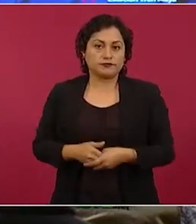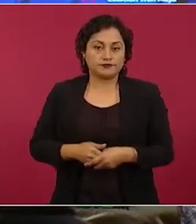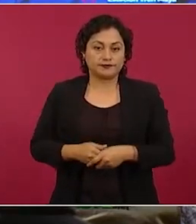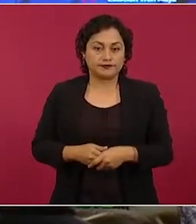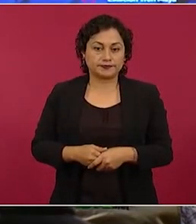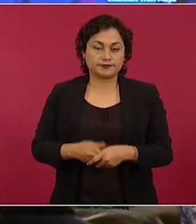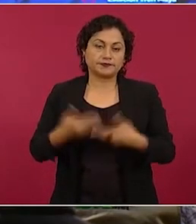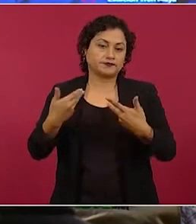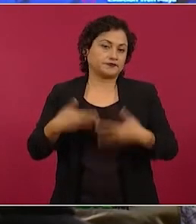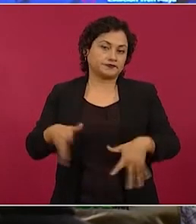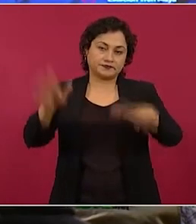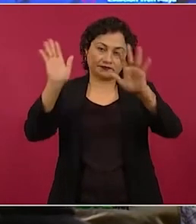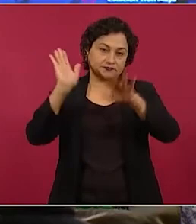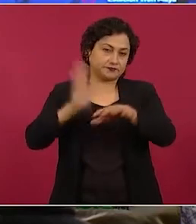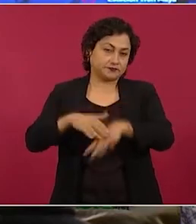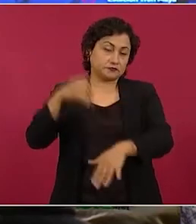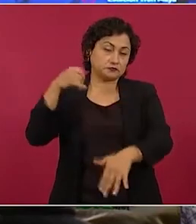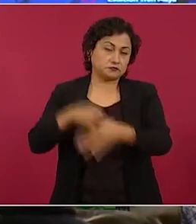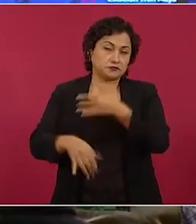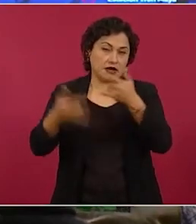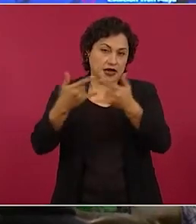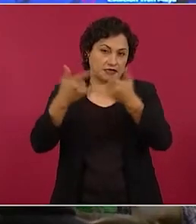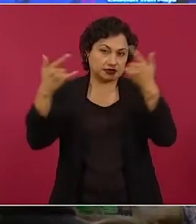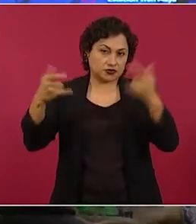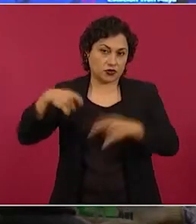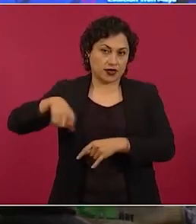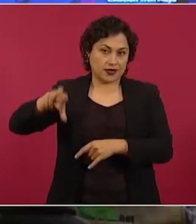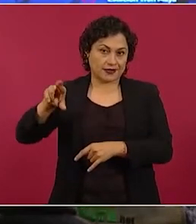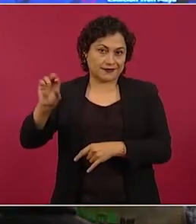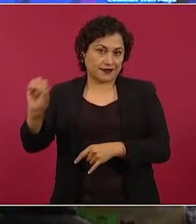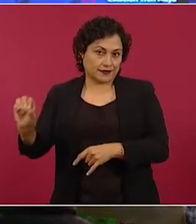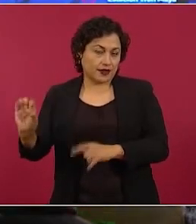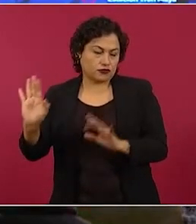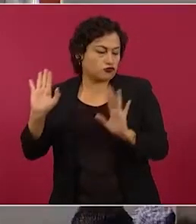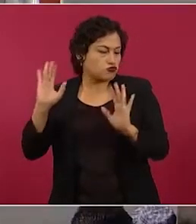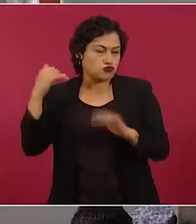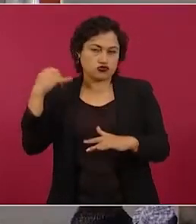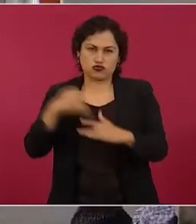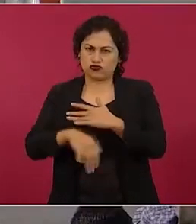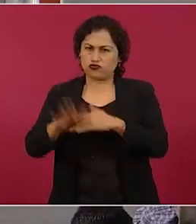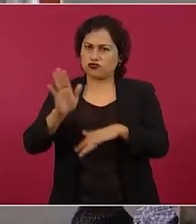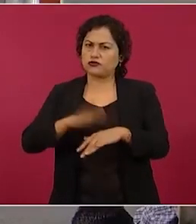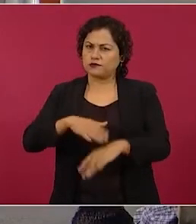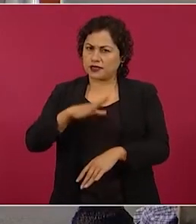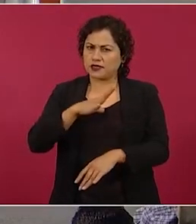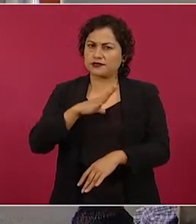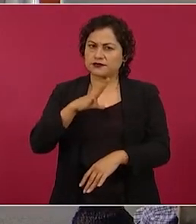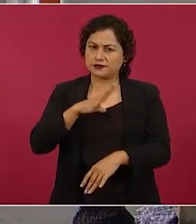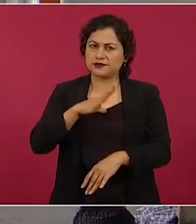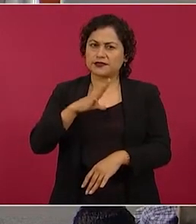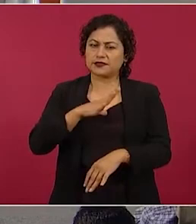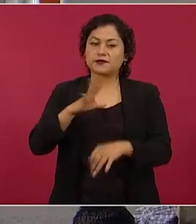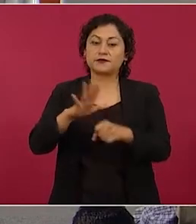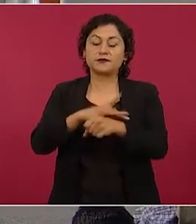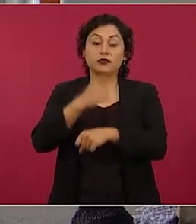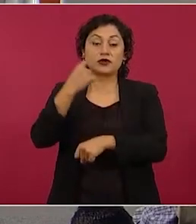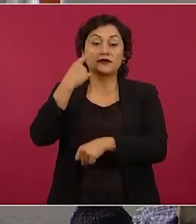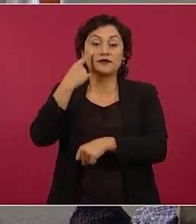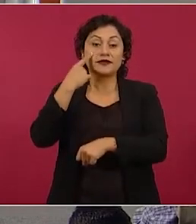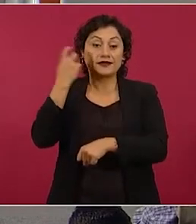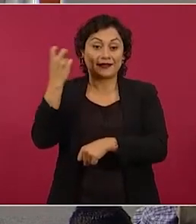Podríamos hablar más de la historia de Quintana Roo, porque pertenecía a todo esto,